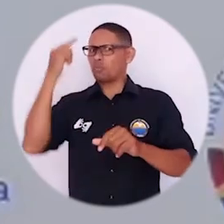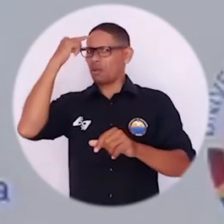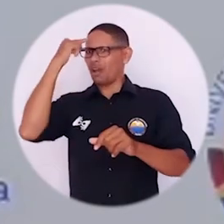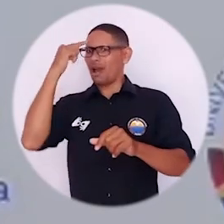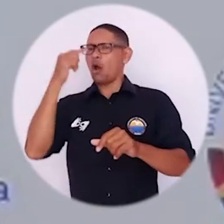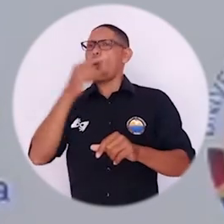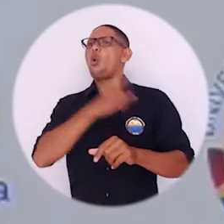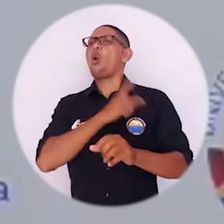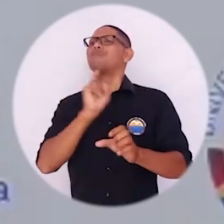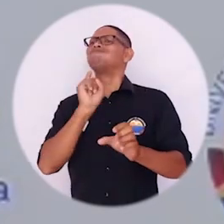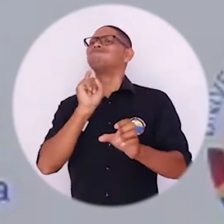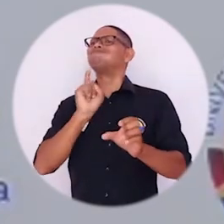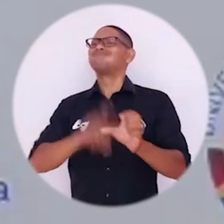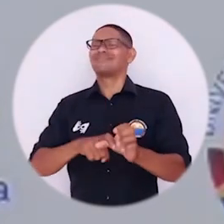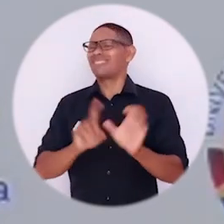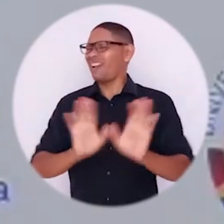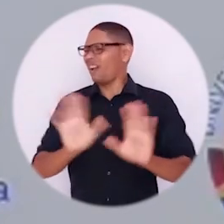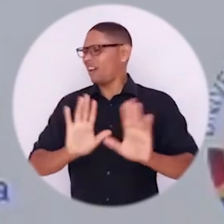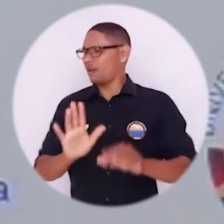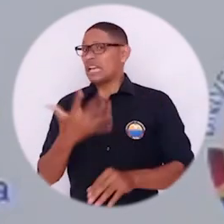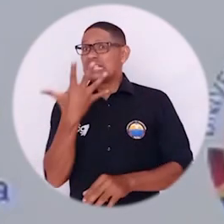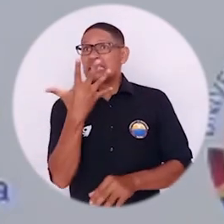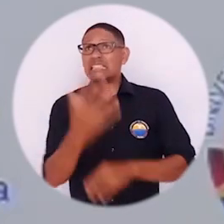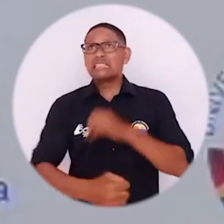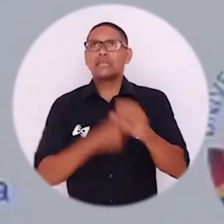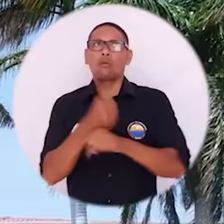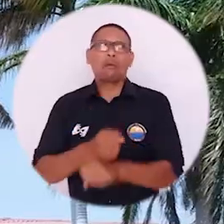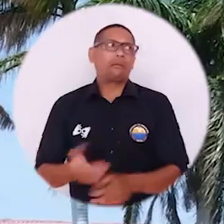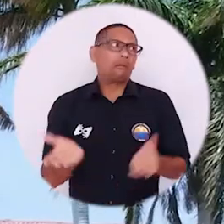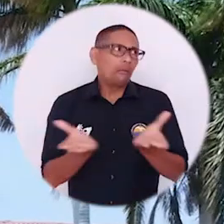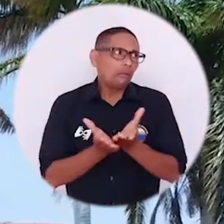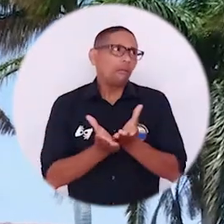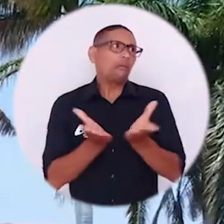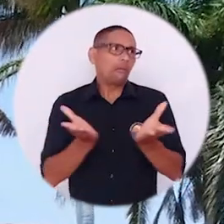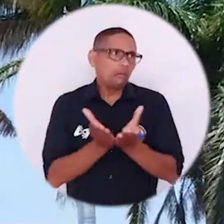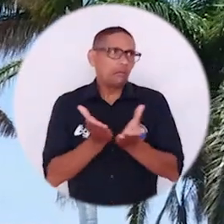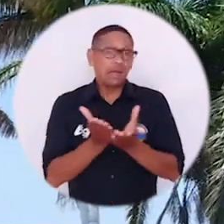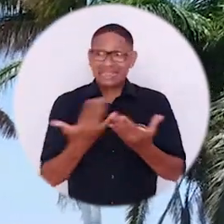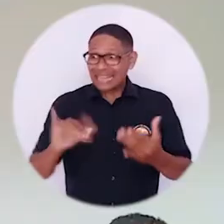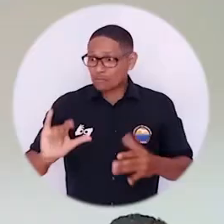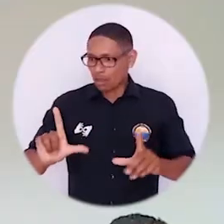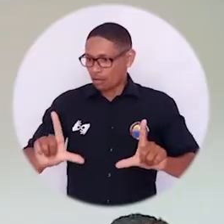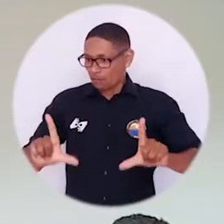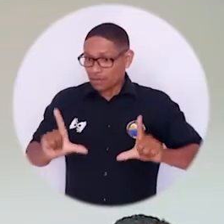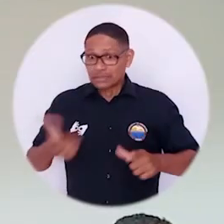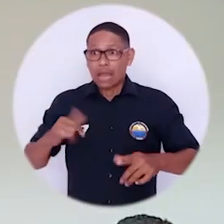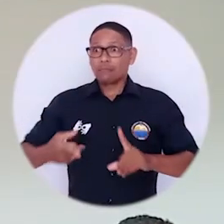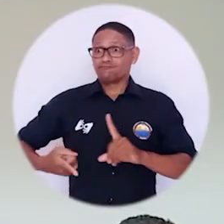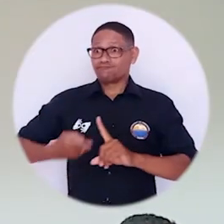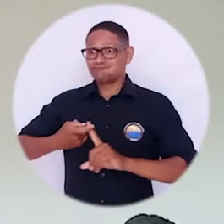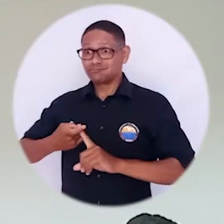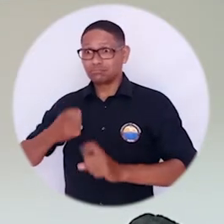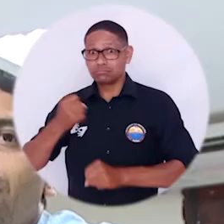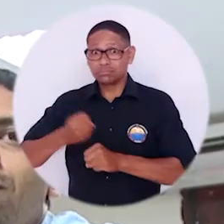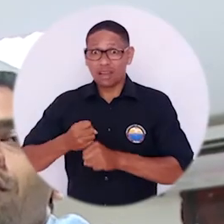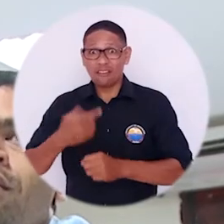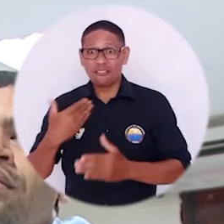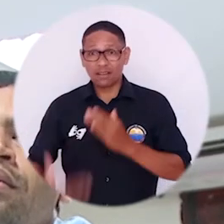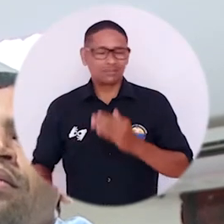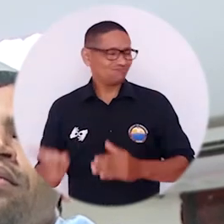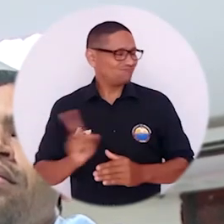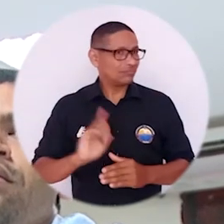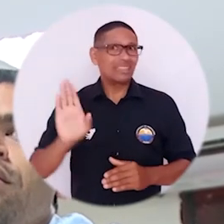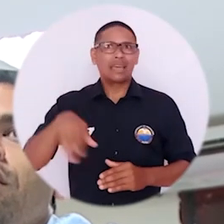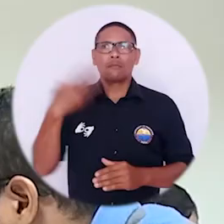universidades porque nadie quiere pasar cinco años de su vida confinado para tener un título que luego no le garantiza un trabajo para luego hacer una